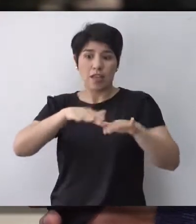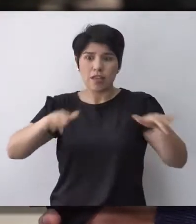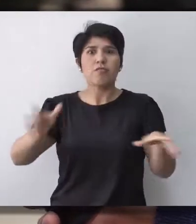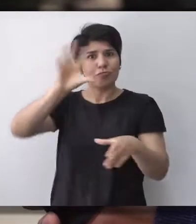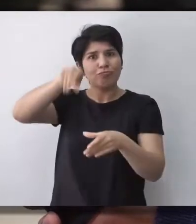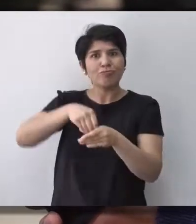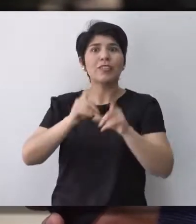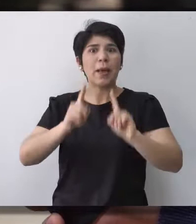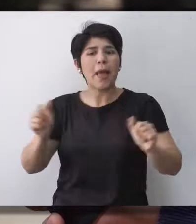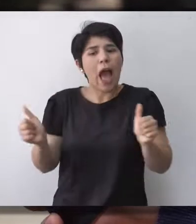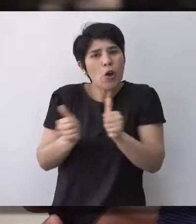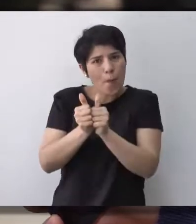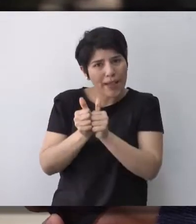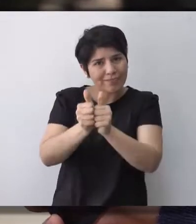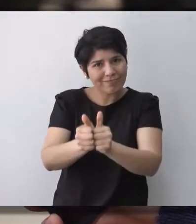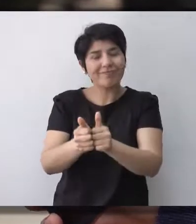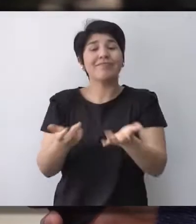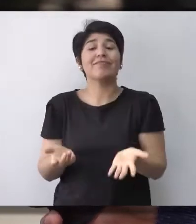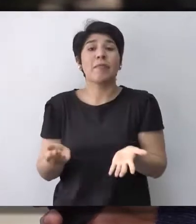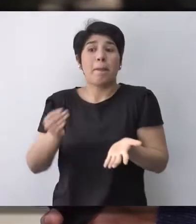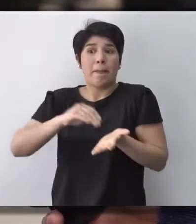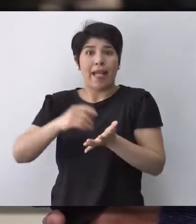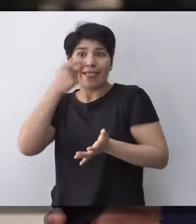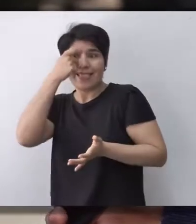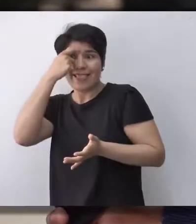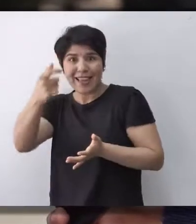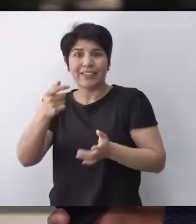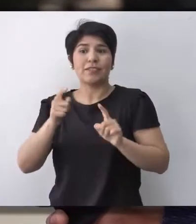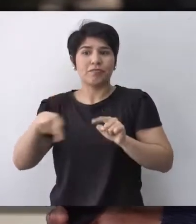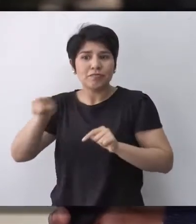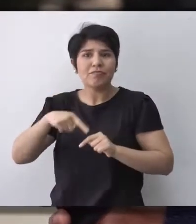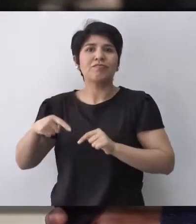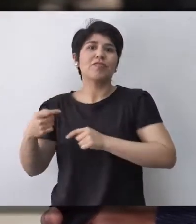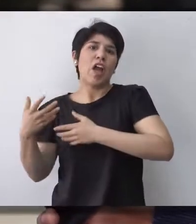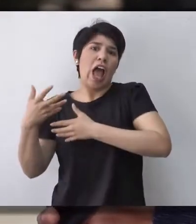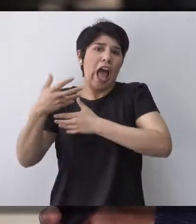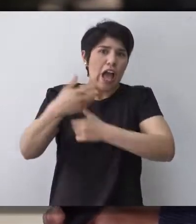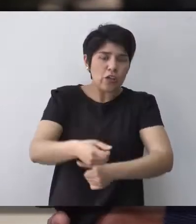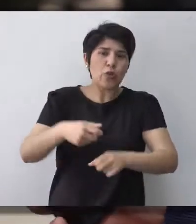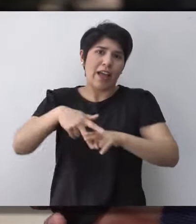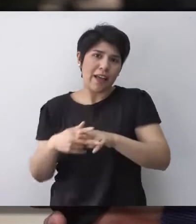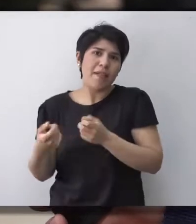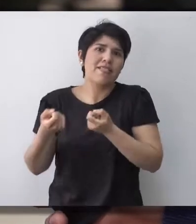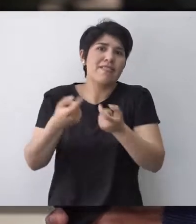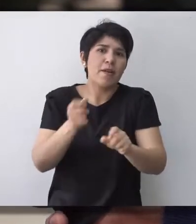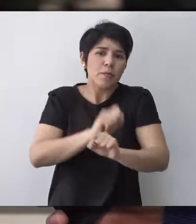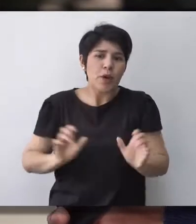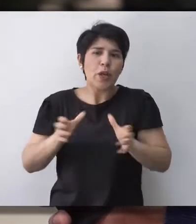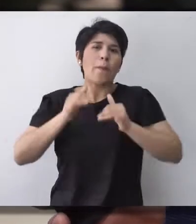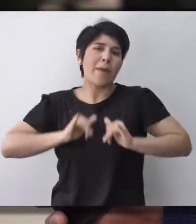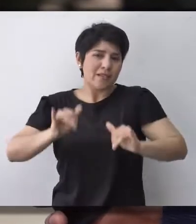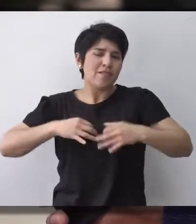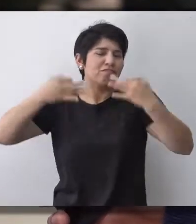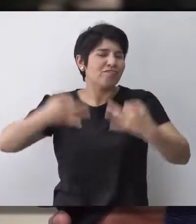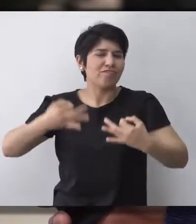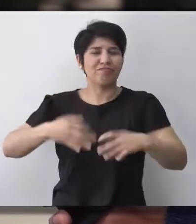y sus acompañantes, además de los técnicos que le van a brindar la herramienta para que sea un